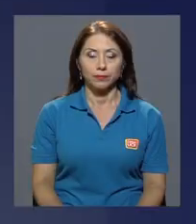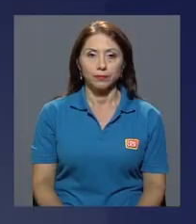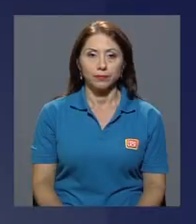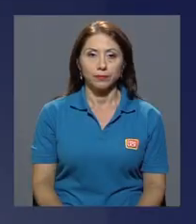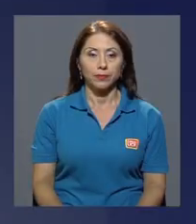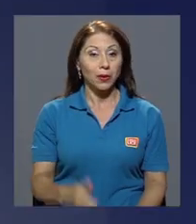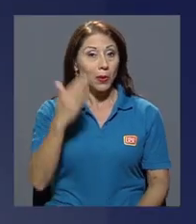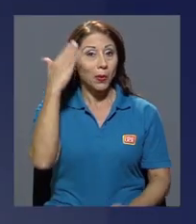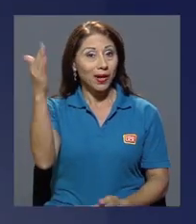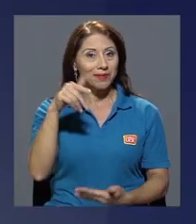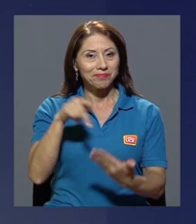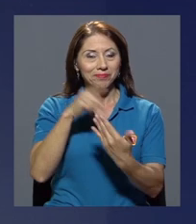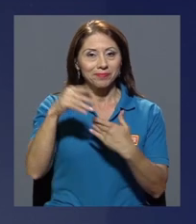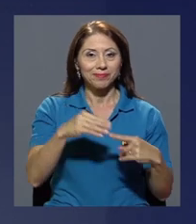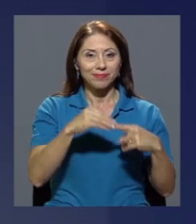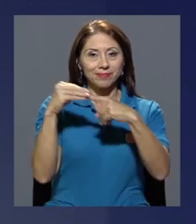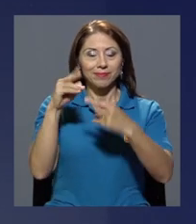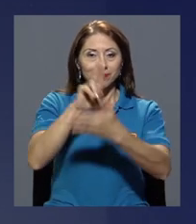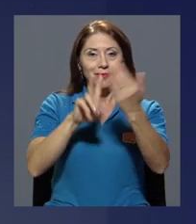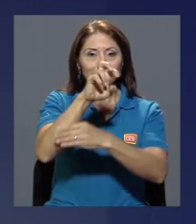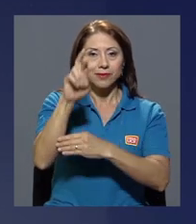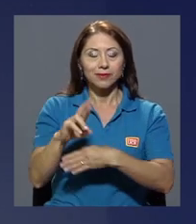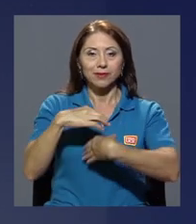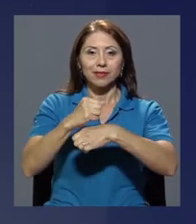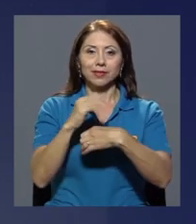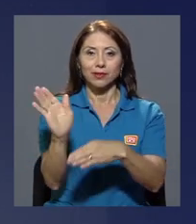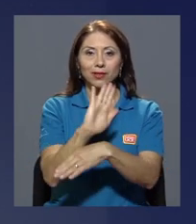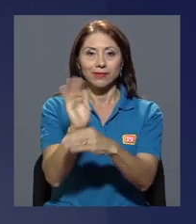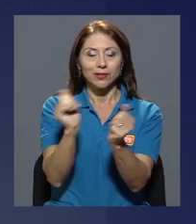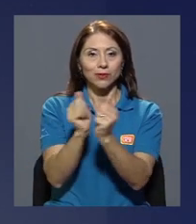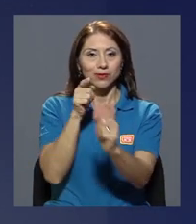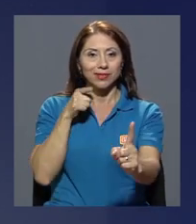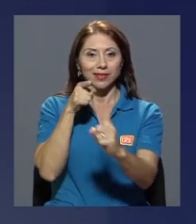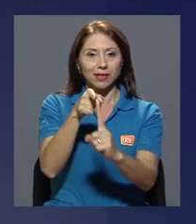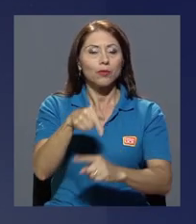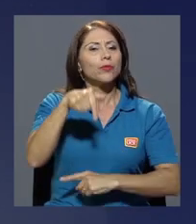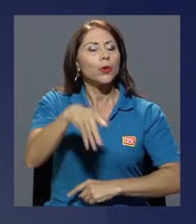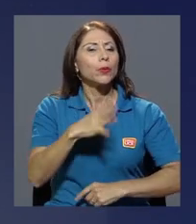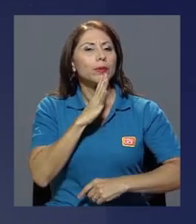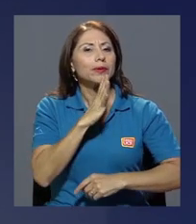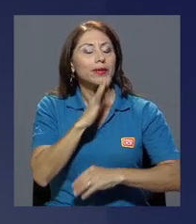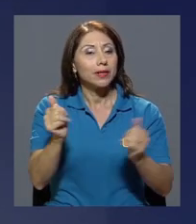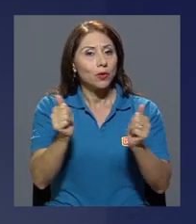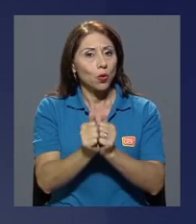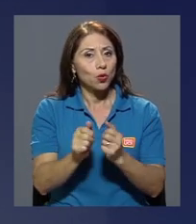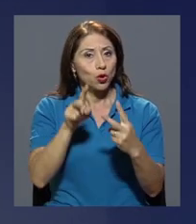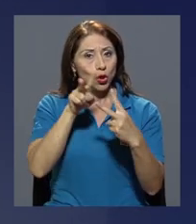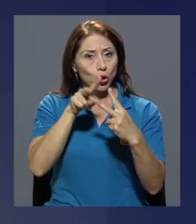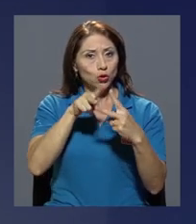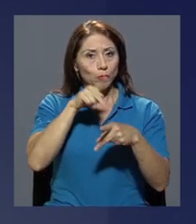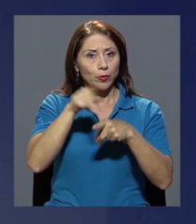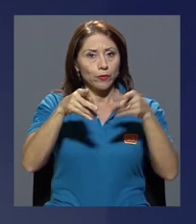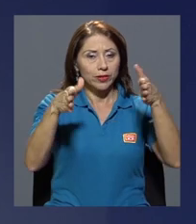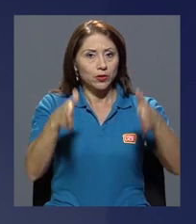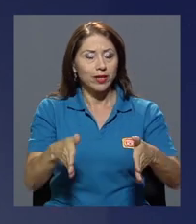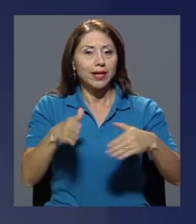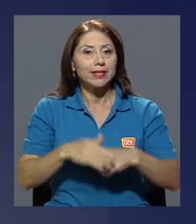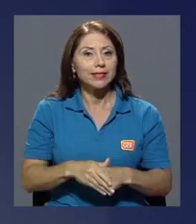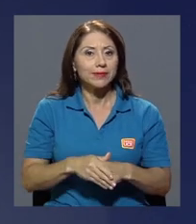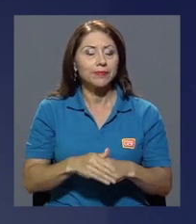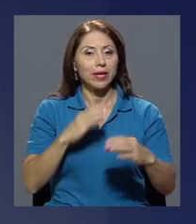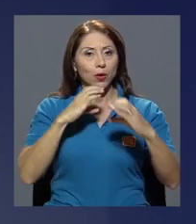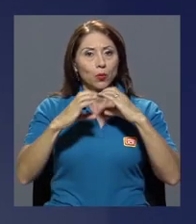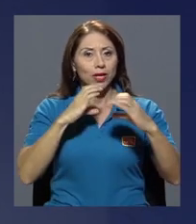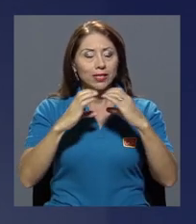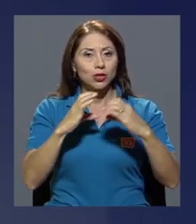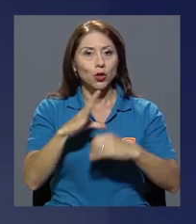Hola, estamos en Especiales Universidad de Costa Rica, haciendo televisión con sentido. Hoy vamos a conversar con dos profesionales en